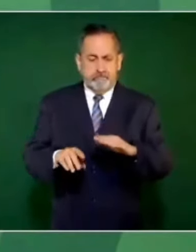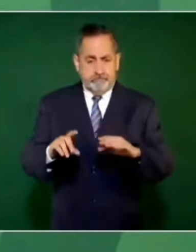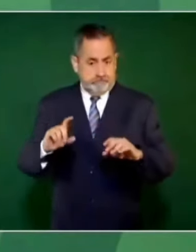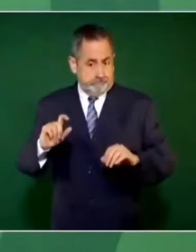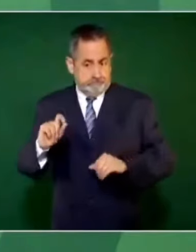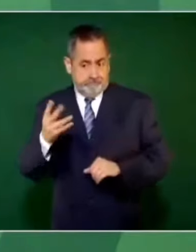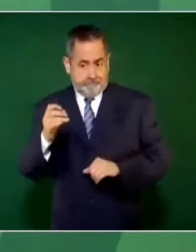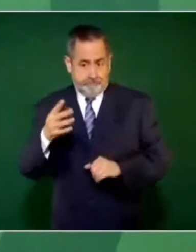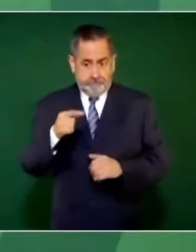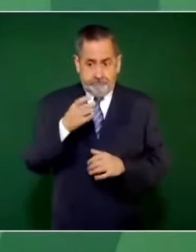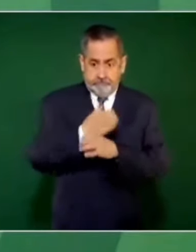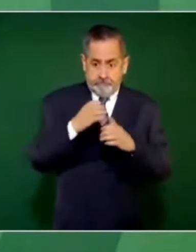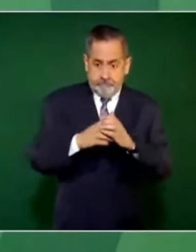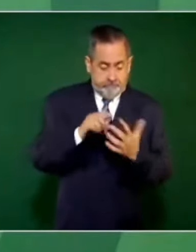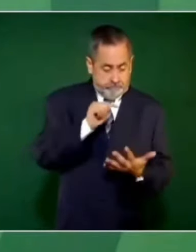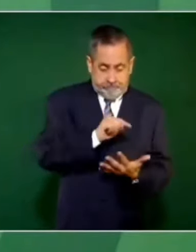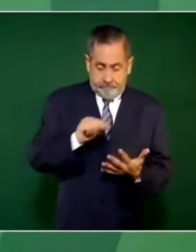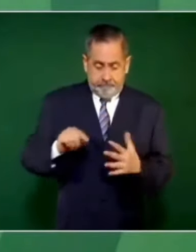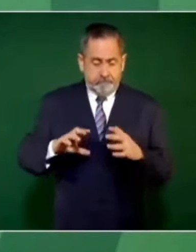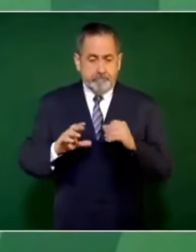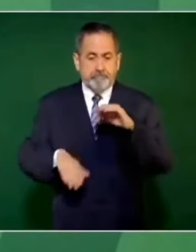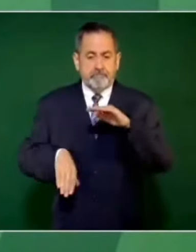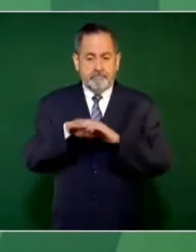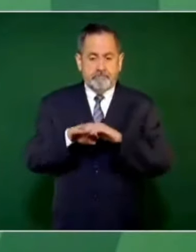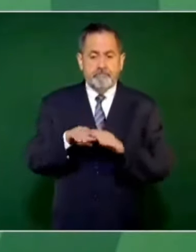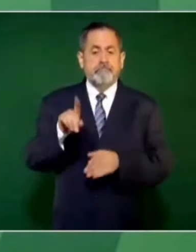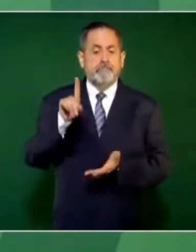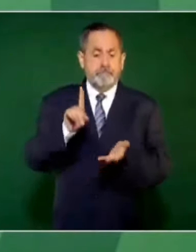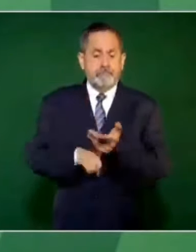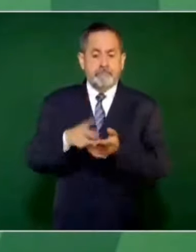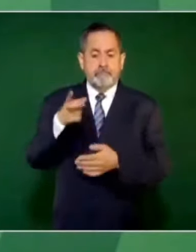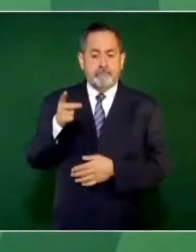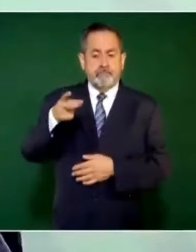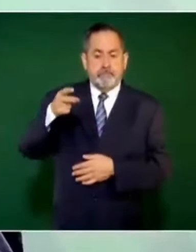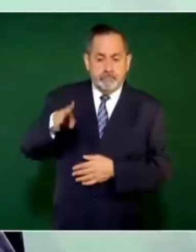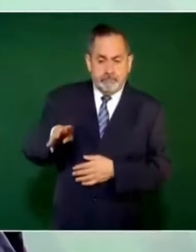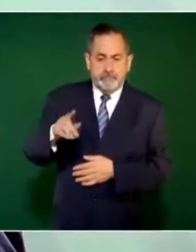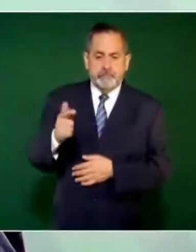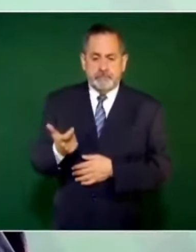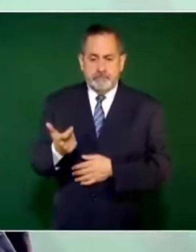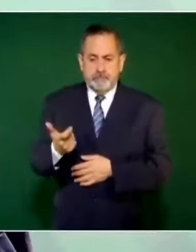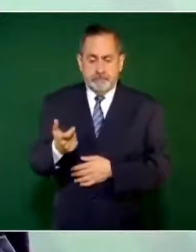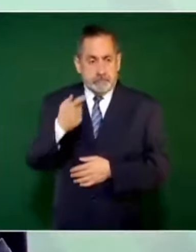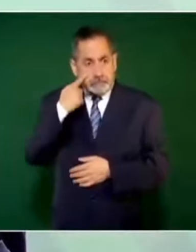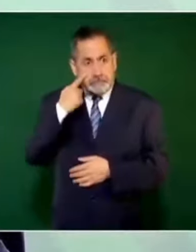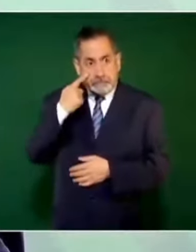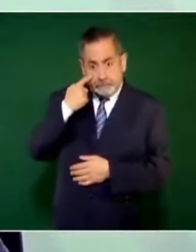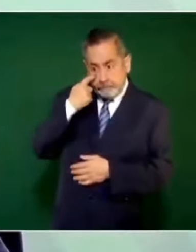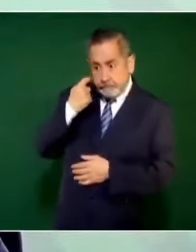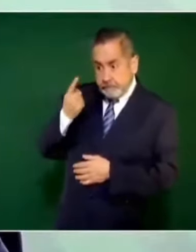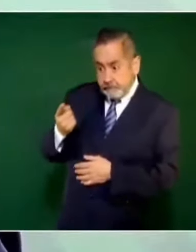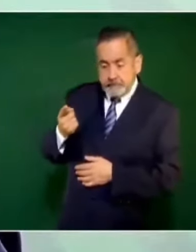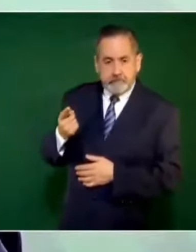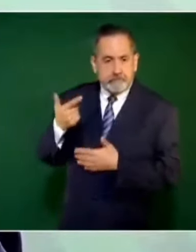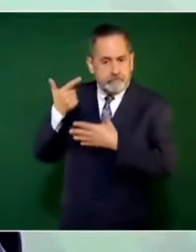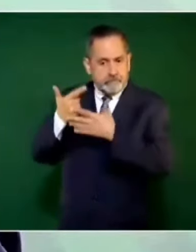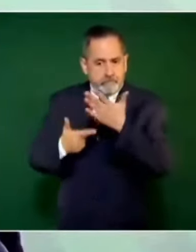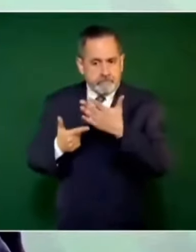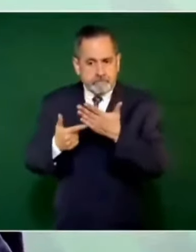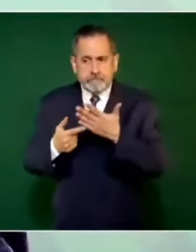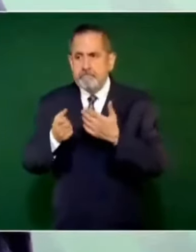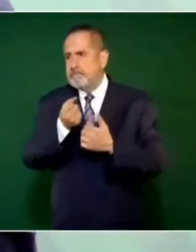productos, mil 39 pesos. Y como estamos viendo, hay